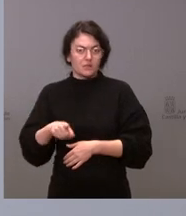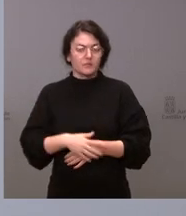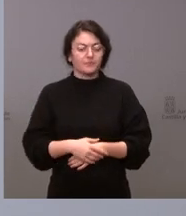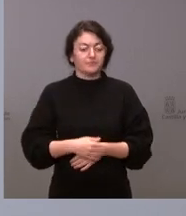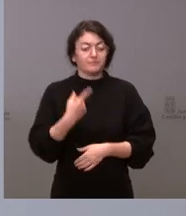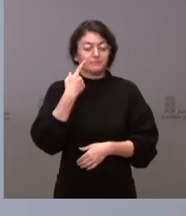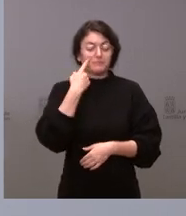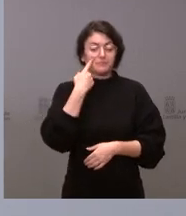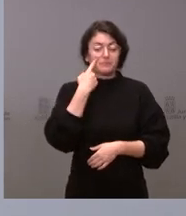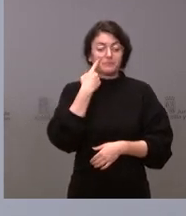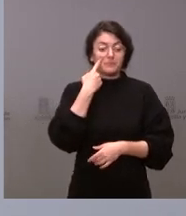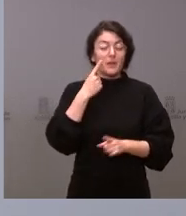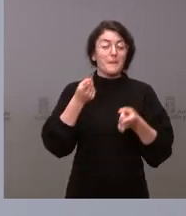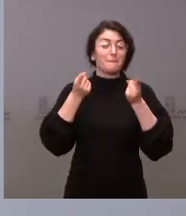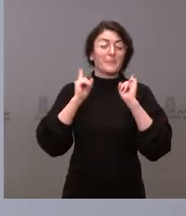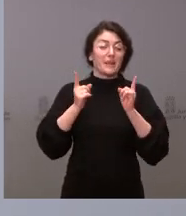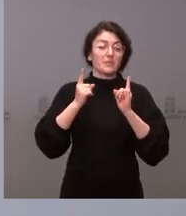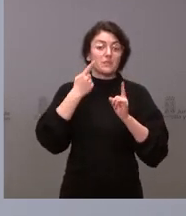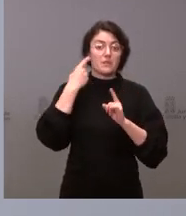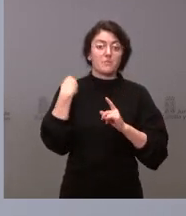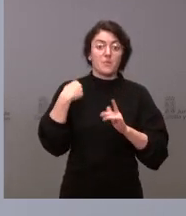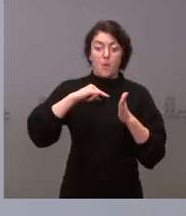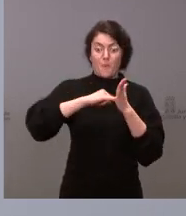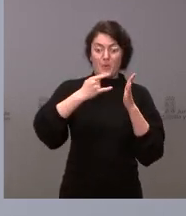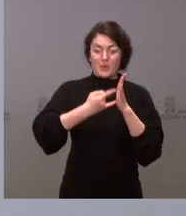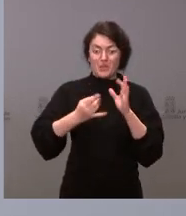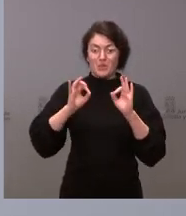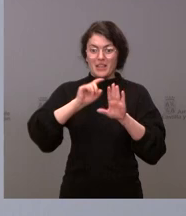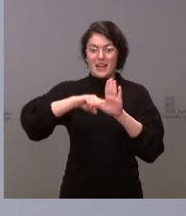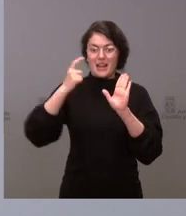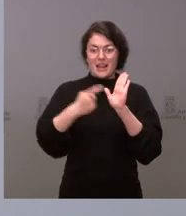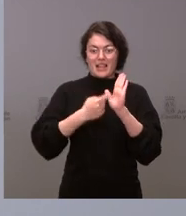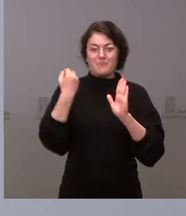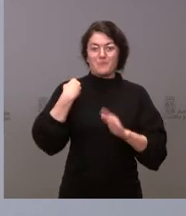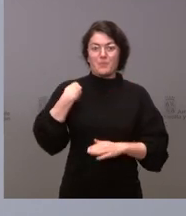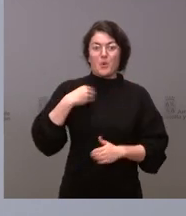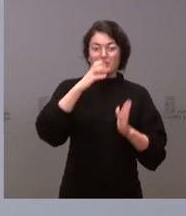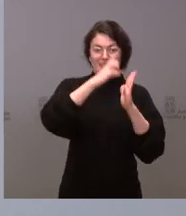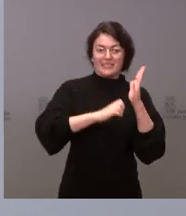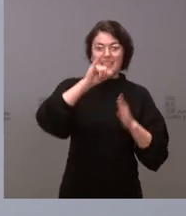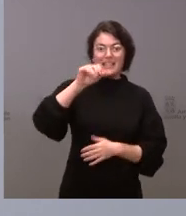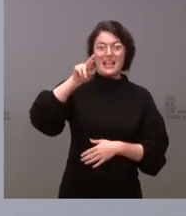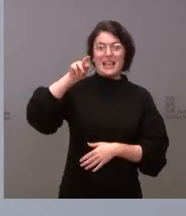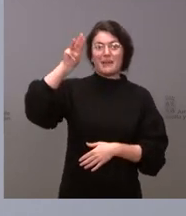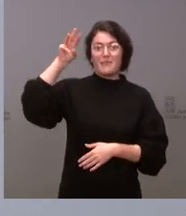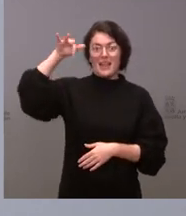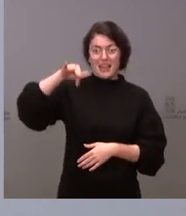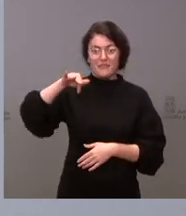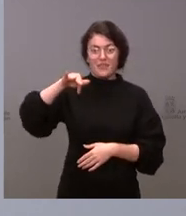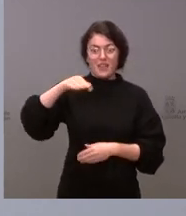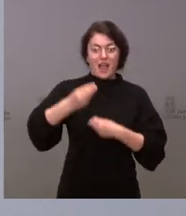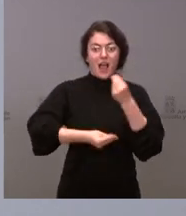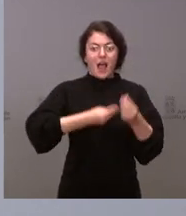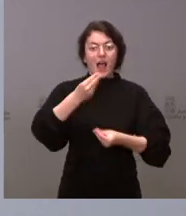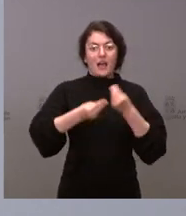de ley por el cual se rebaja la tarifa del IRPF en Castilla y León se lleve a cabo en la última parte del